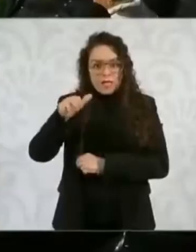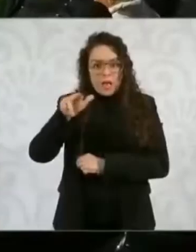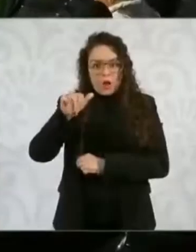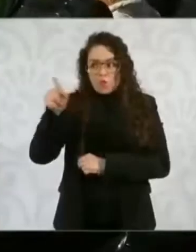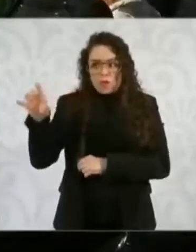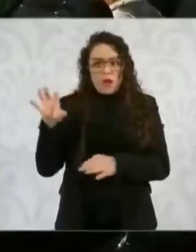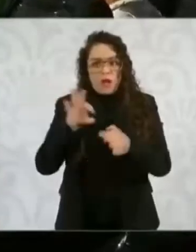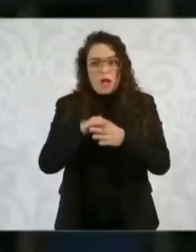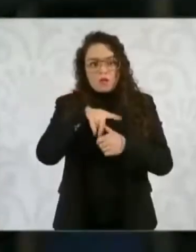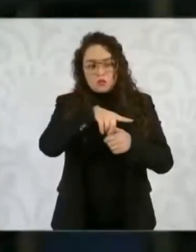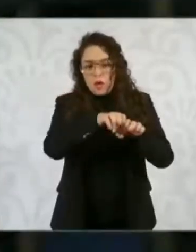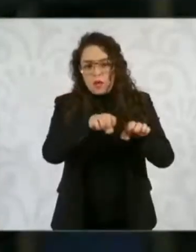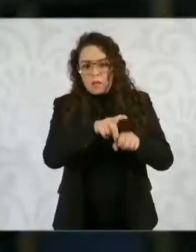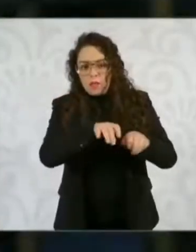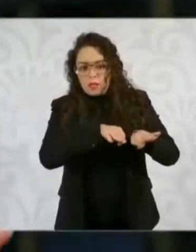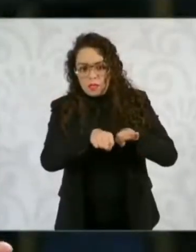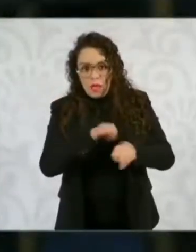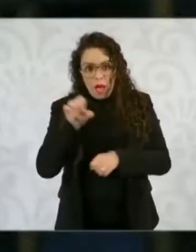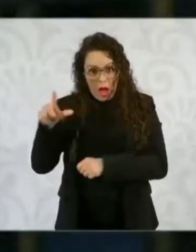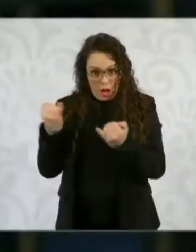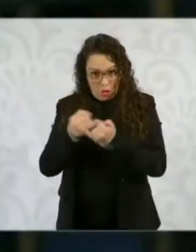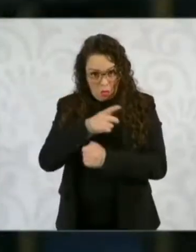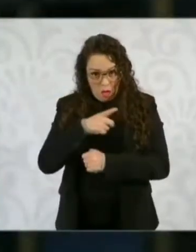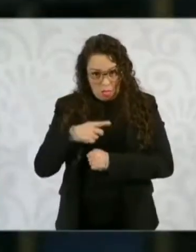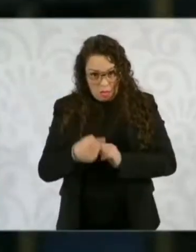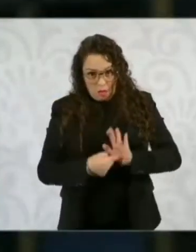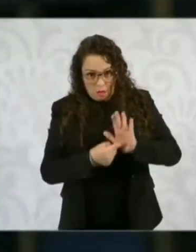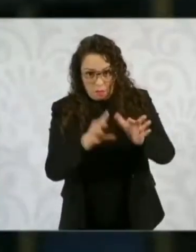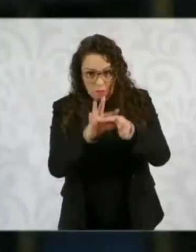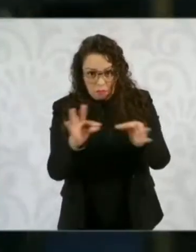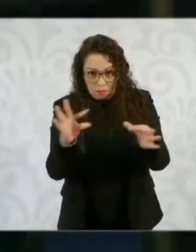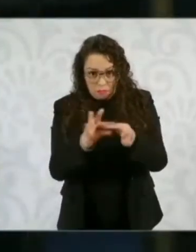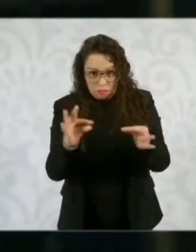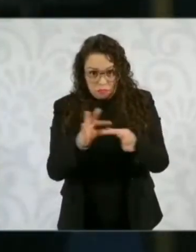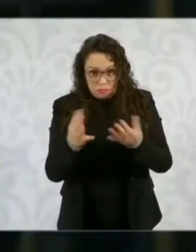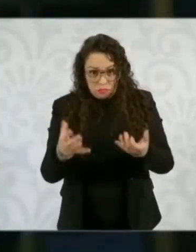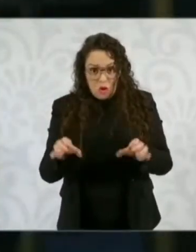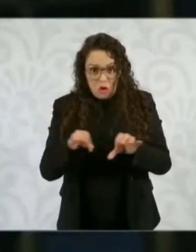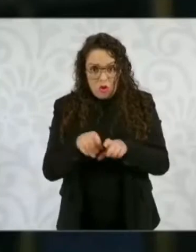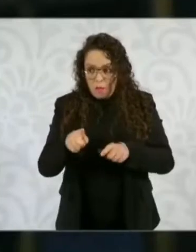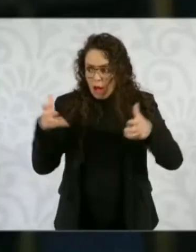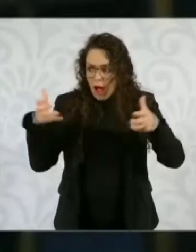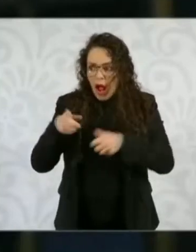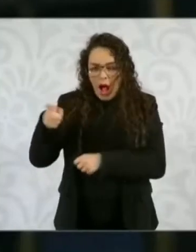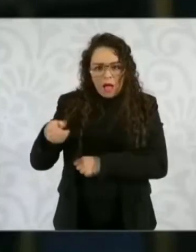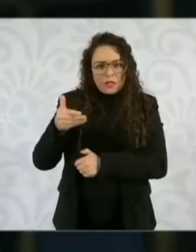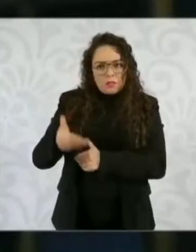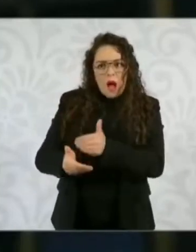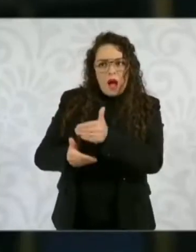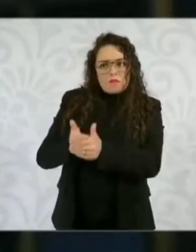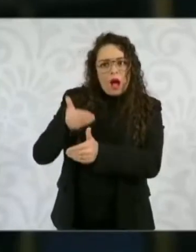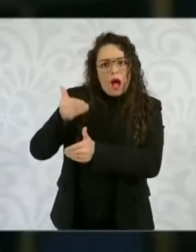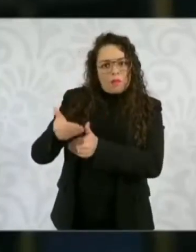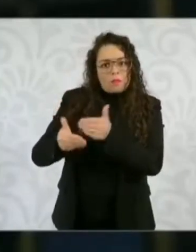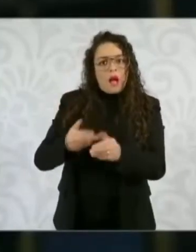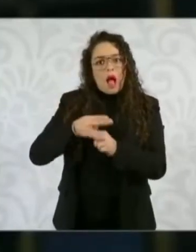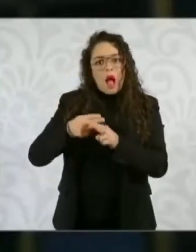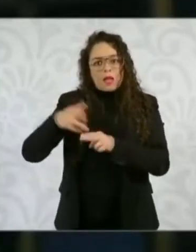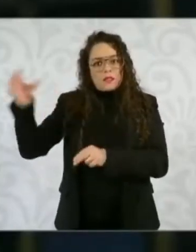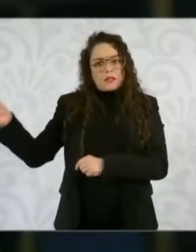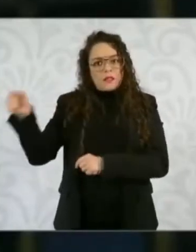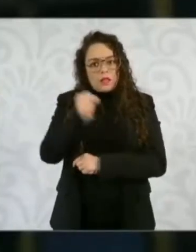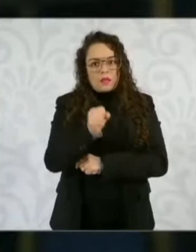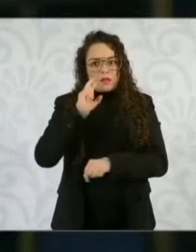también tendría que dar explicaciones sobre esto y su crecimiento dentro de la Policía, de la Seguridad Pública Federal. Y en otro tema,